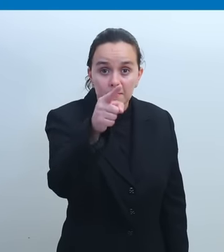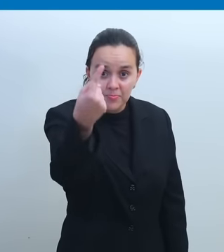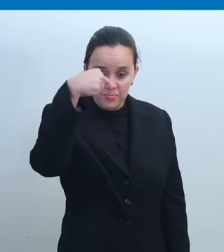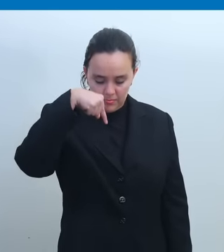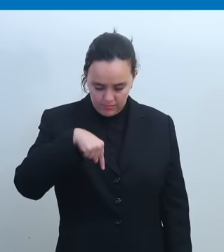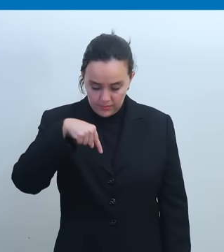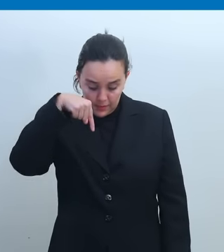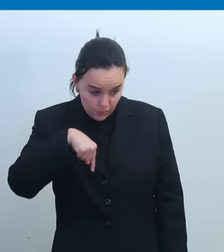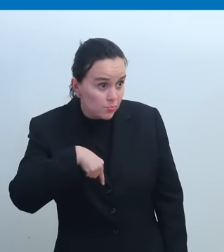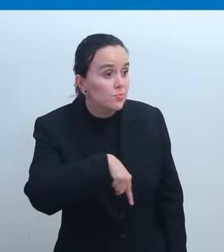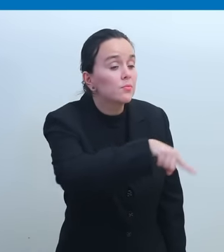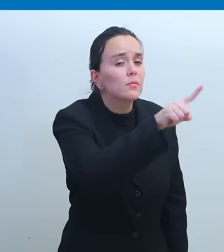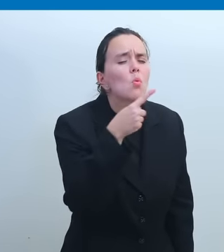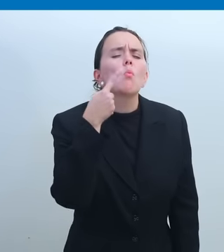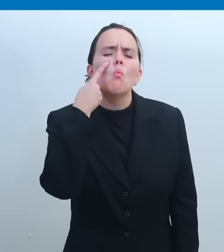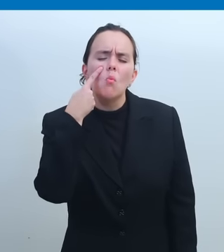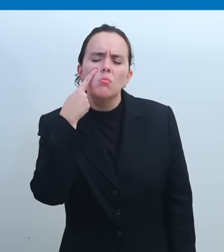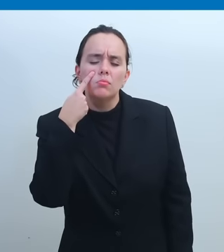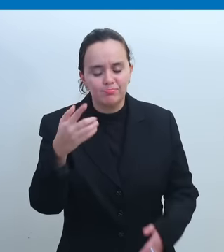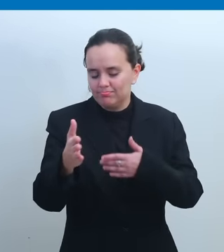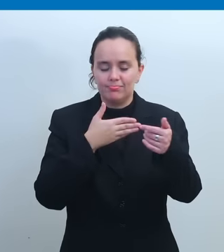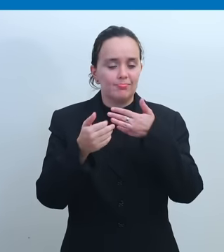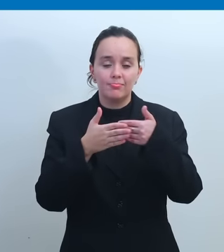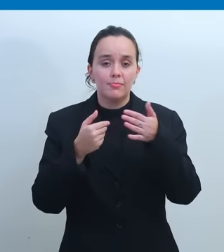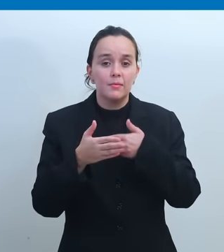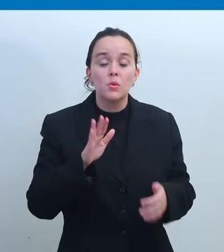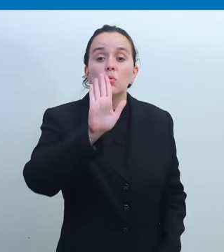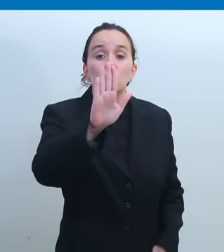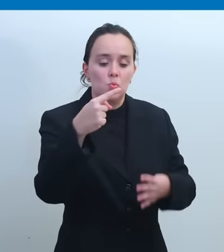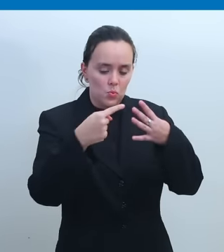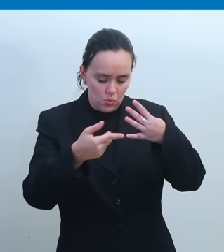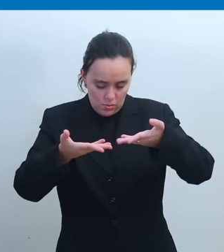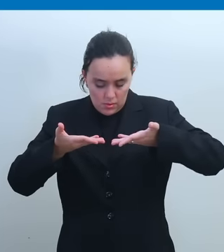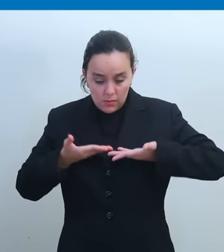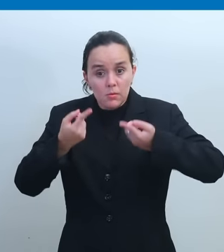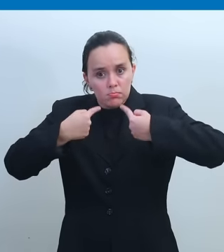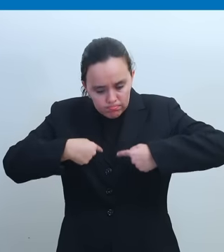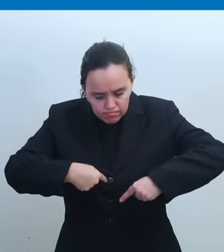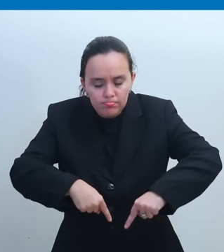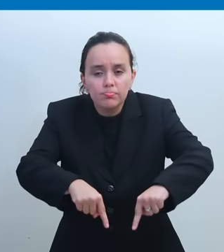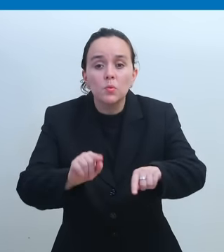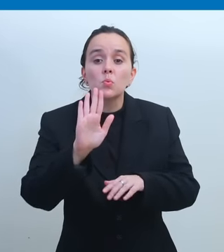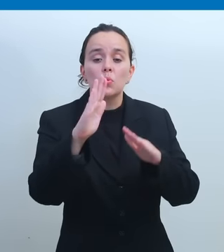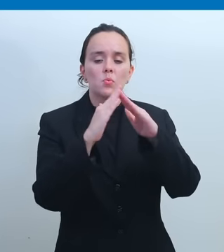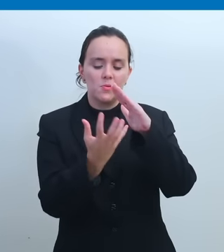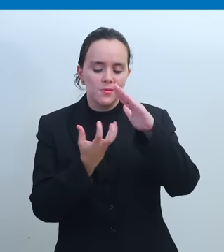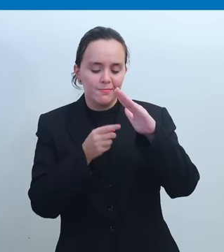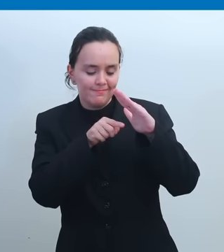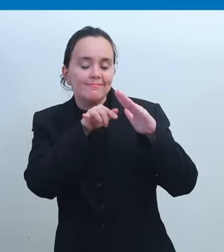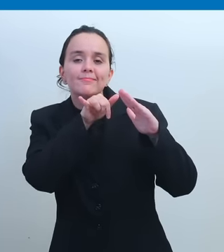No importa de dónde vengas, hay para dónde vayas. Tus derechos te acompañan,